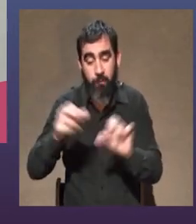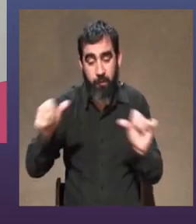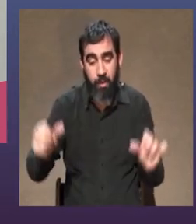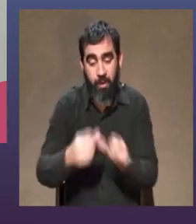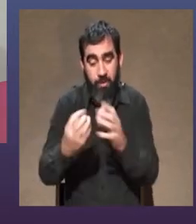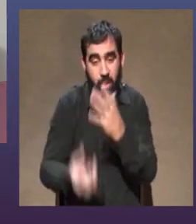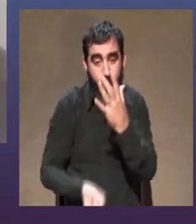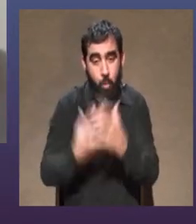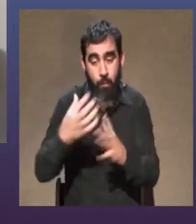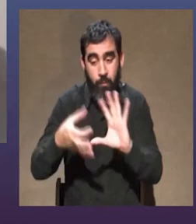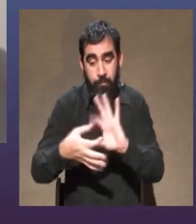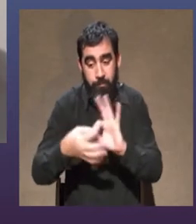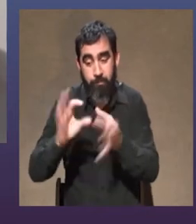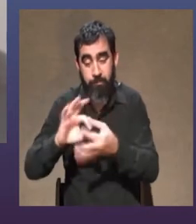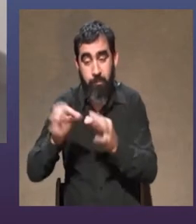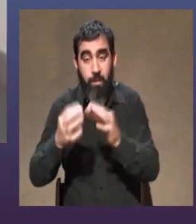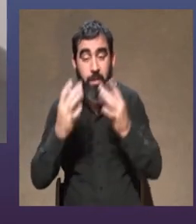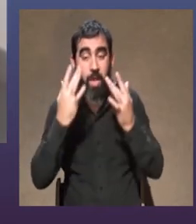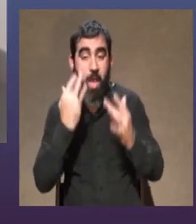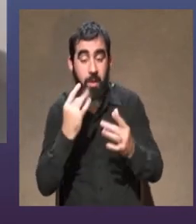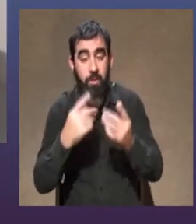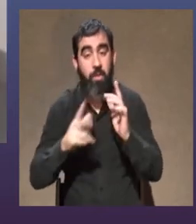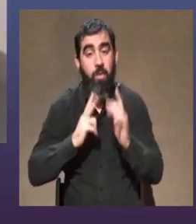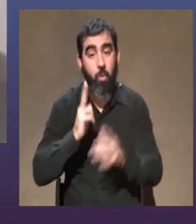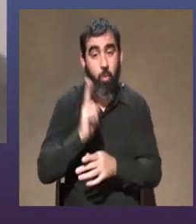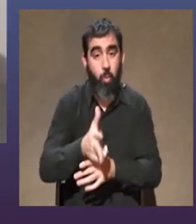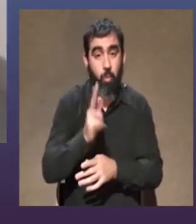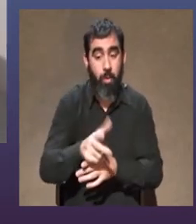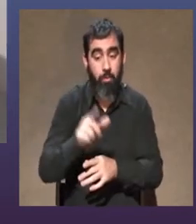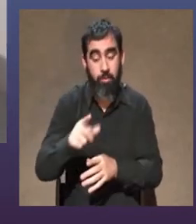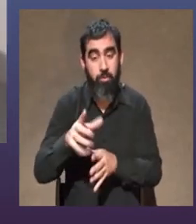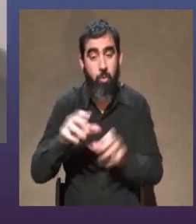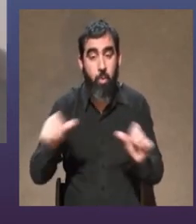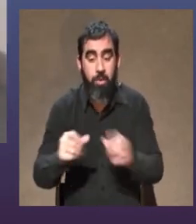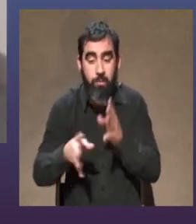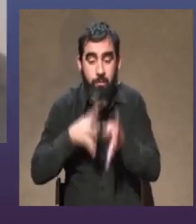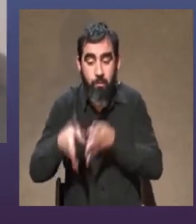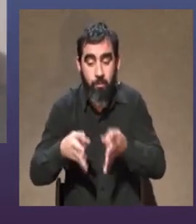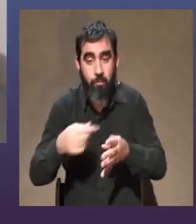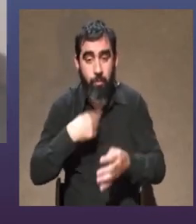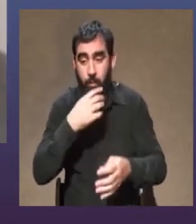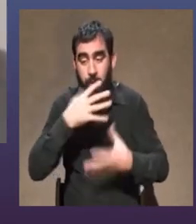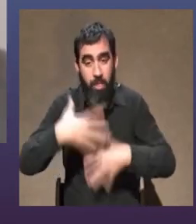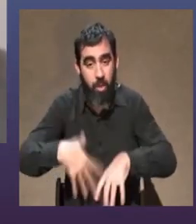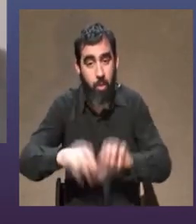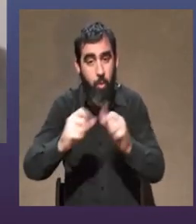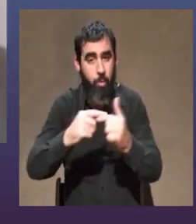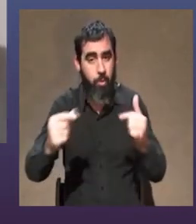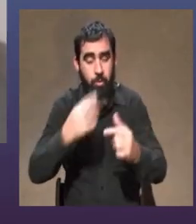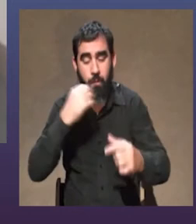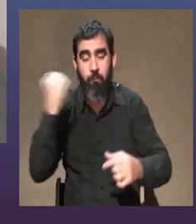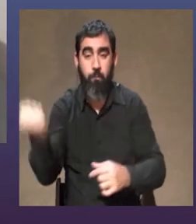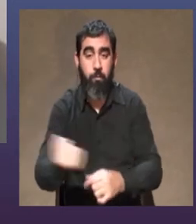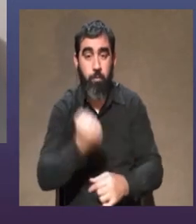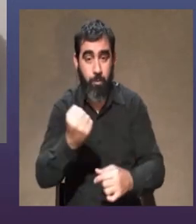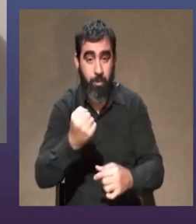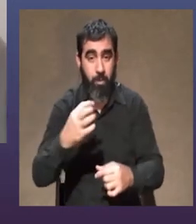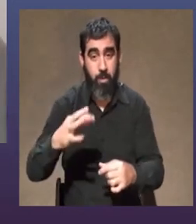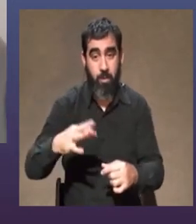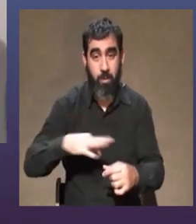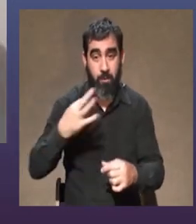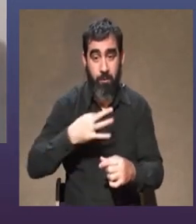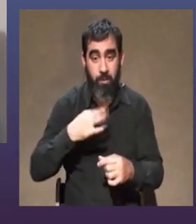reelaborar el vínculo artístico y humano, que es el motor, y de descubrir, de descubrir lo esencial, aquello que